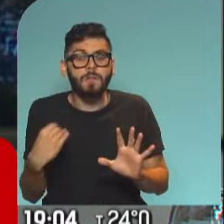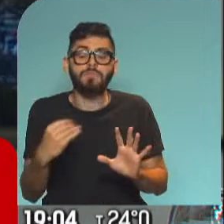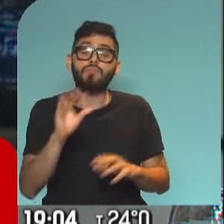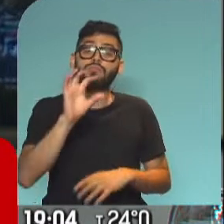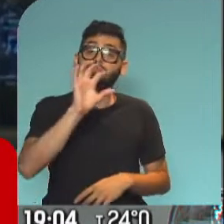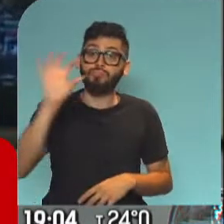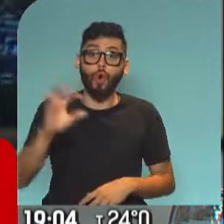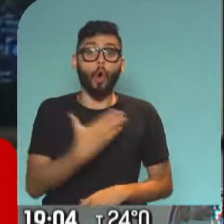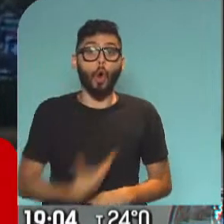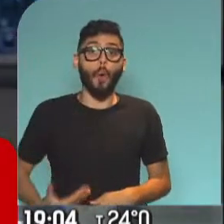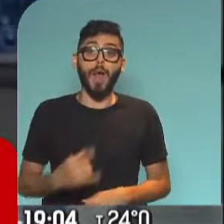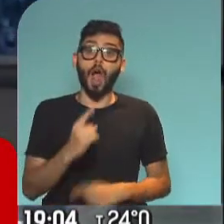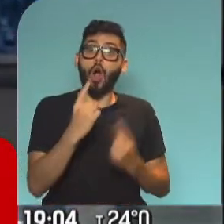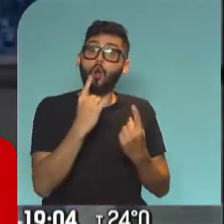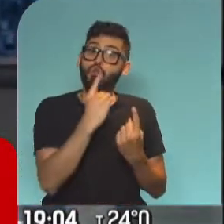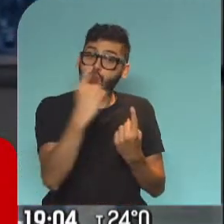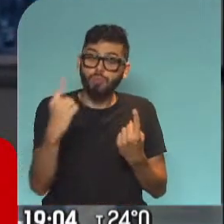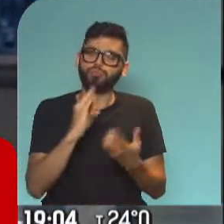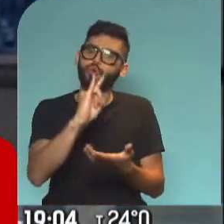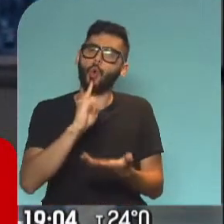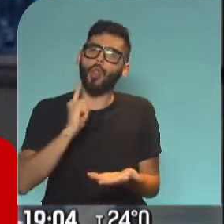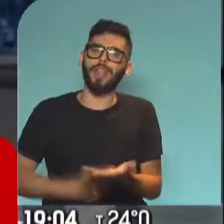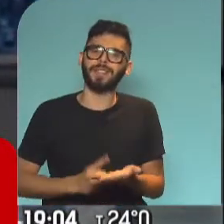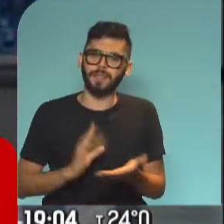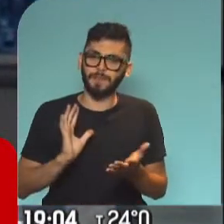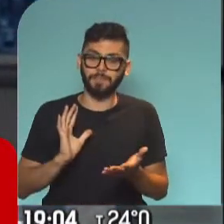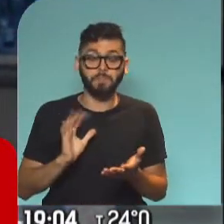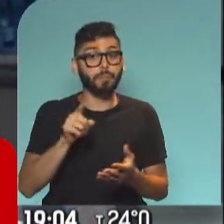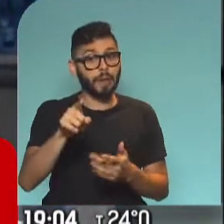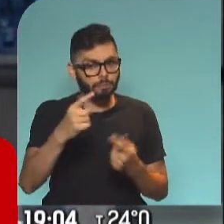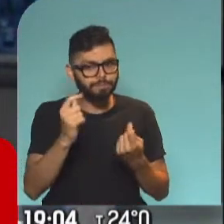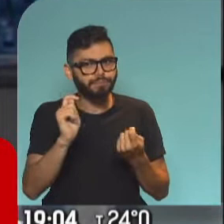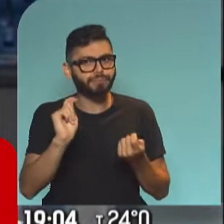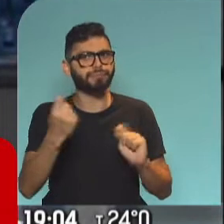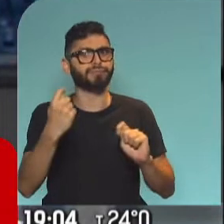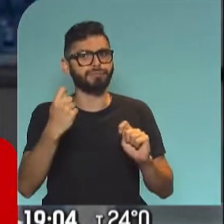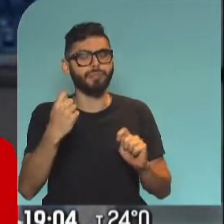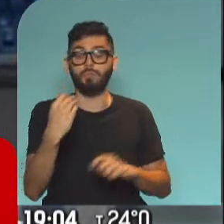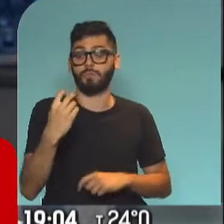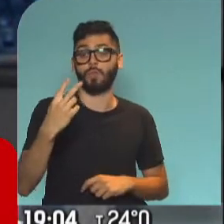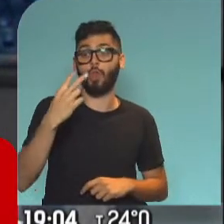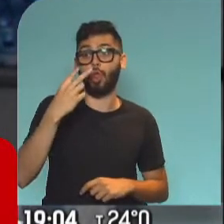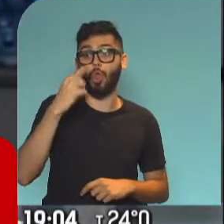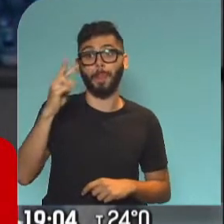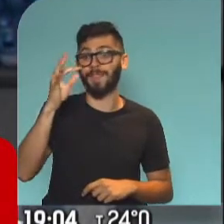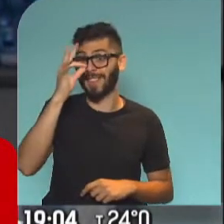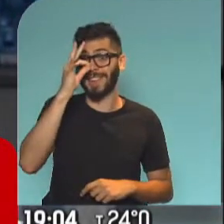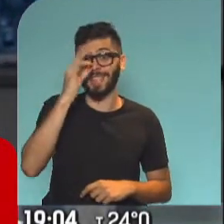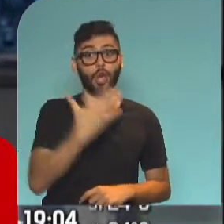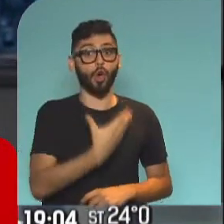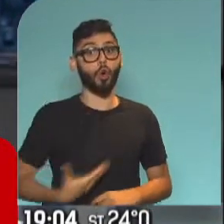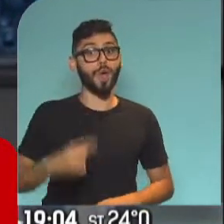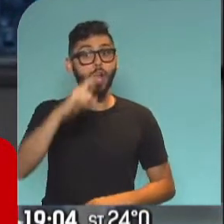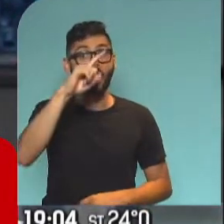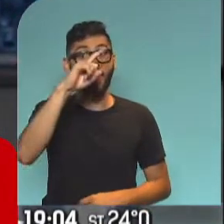la decisión para su provincia. Sí, Ariel, por supuesto. Y eso implica un cambio porque en lo que fue 2020, el Gobierno Nacional